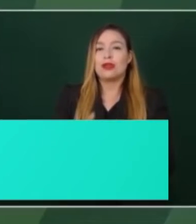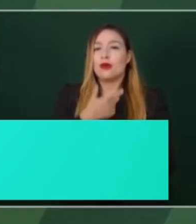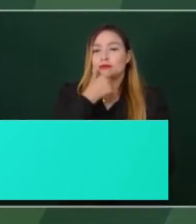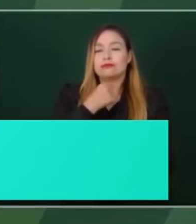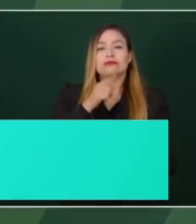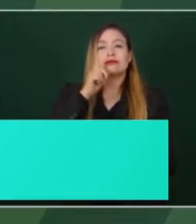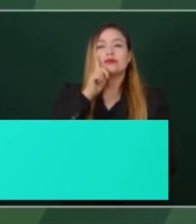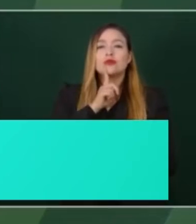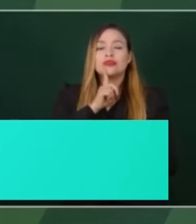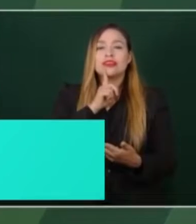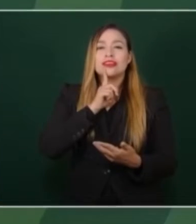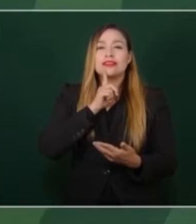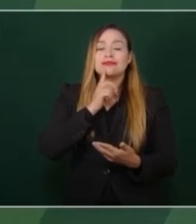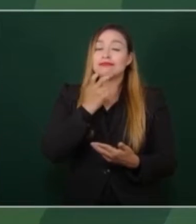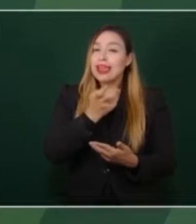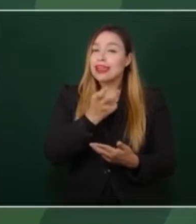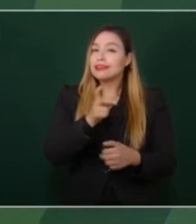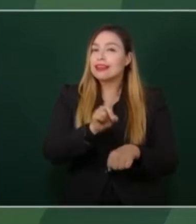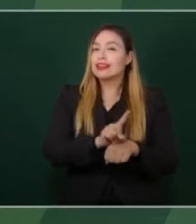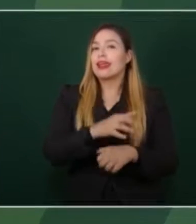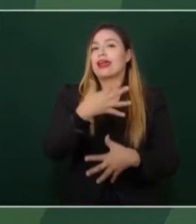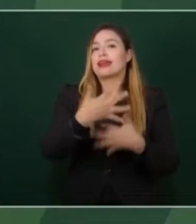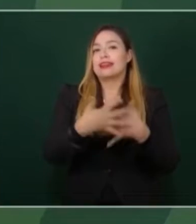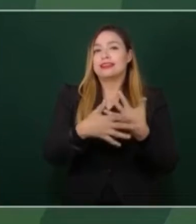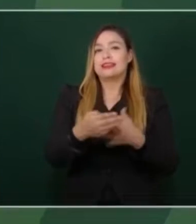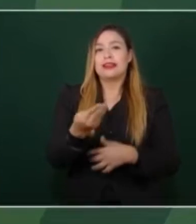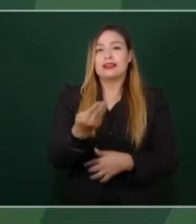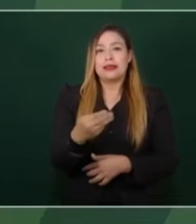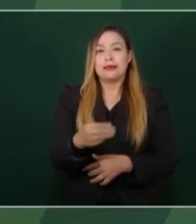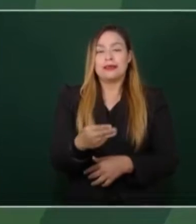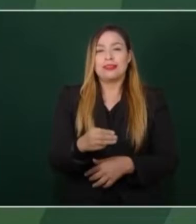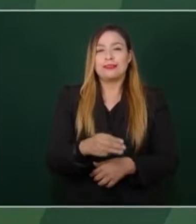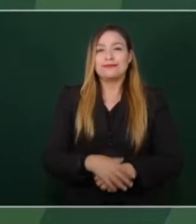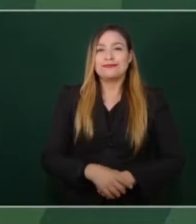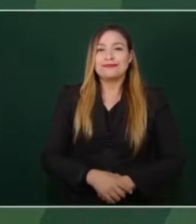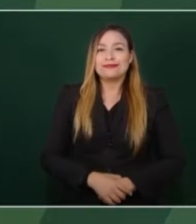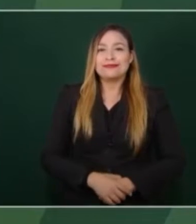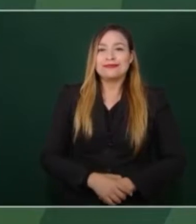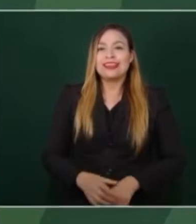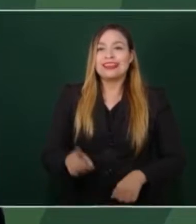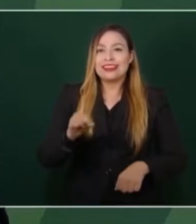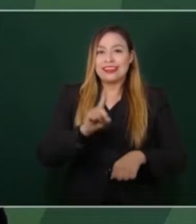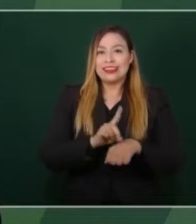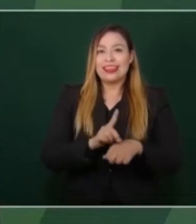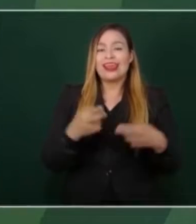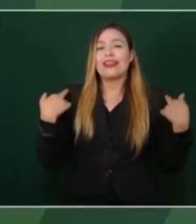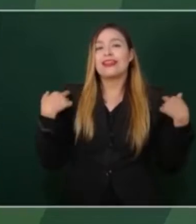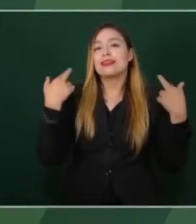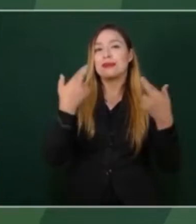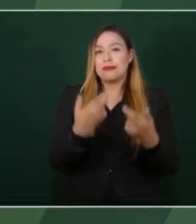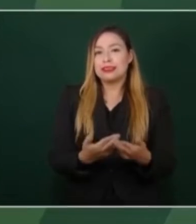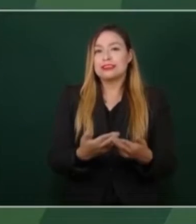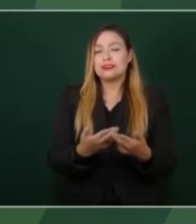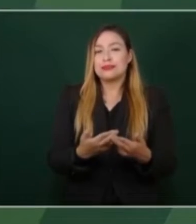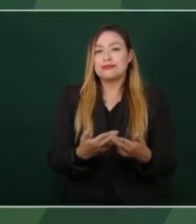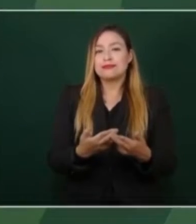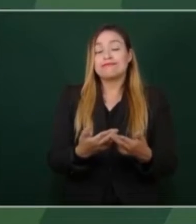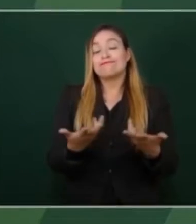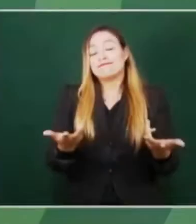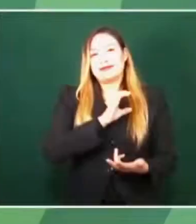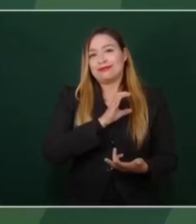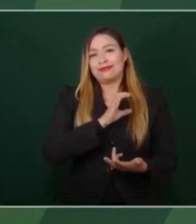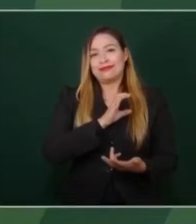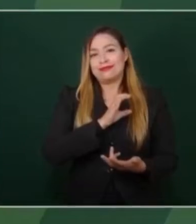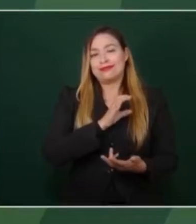Es 15 de mayo, es Día de las Maestras, los maestros, a los que queremos